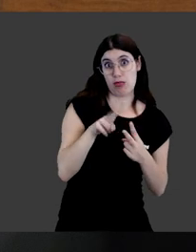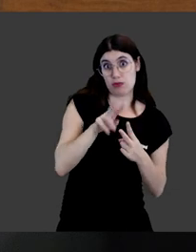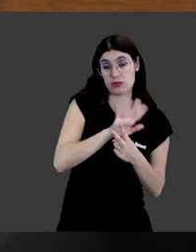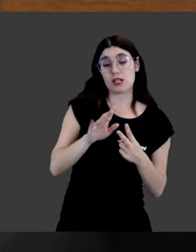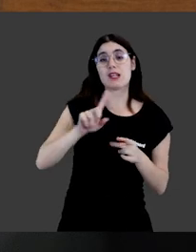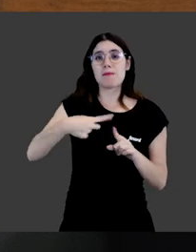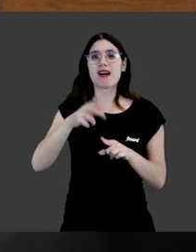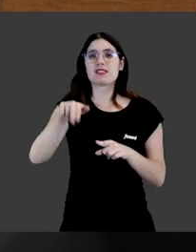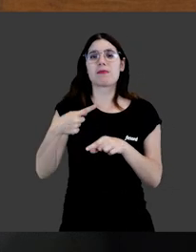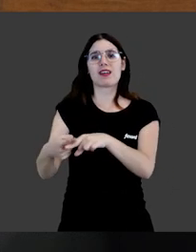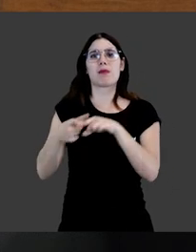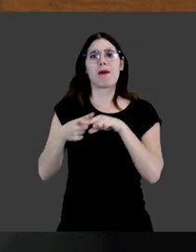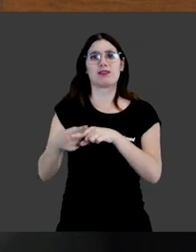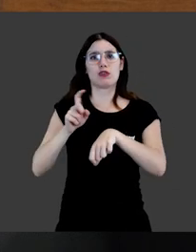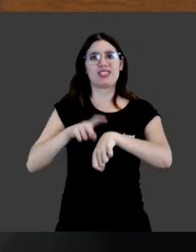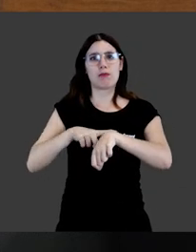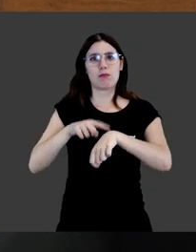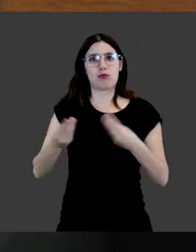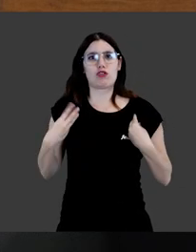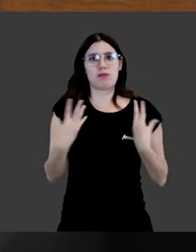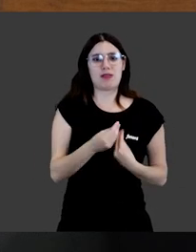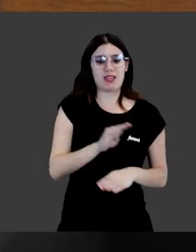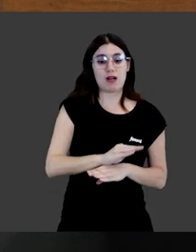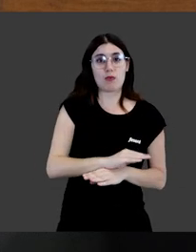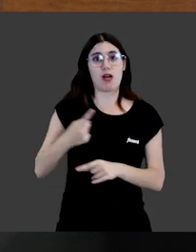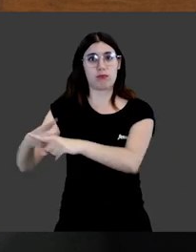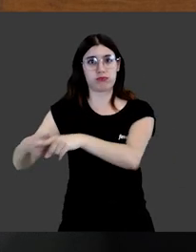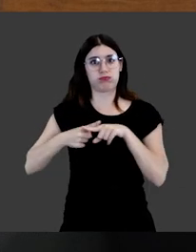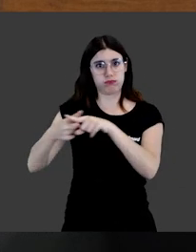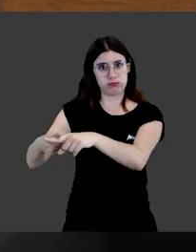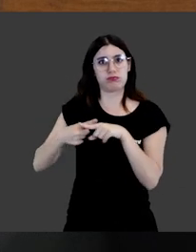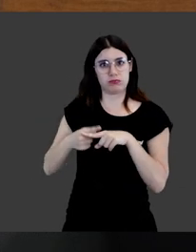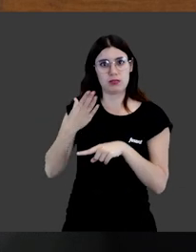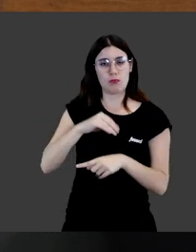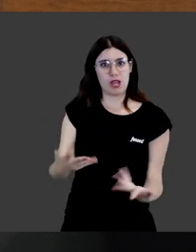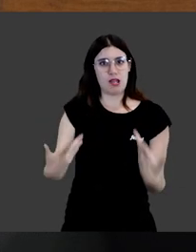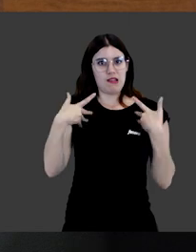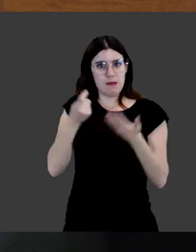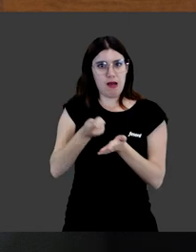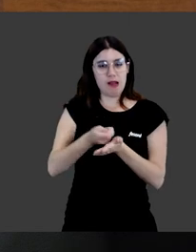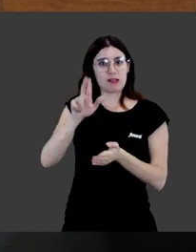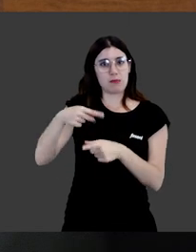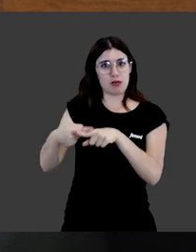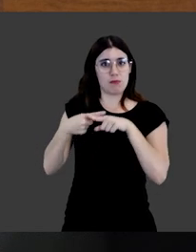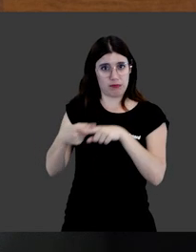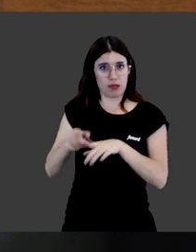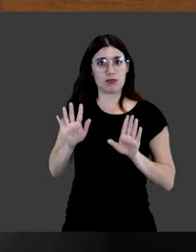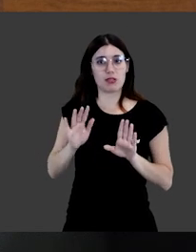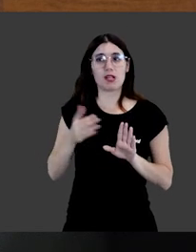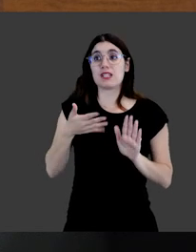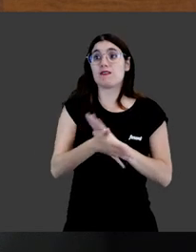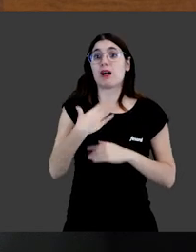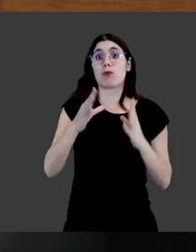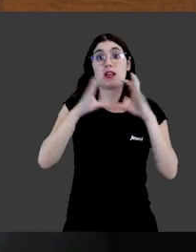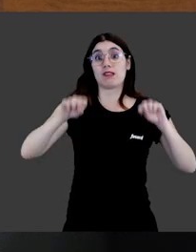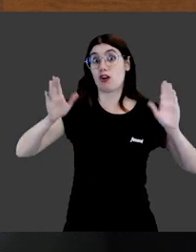animal, y que se fije también el reparto de los tiempos de convivencia y cuidado y las cargas asociadas al cuidado del animal. Puede ser que no